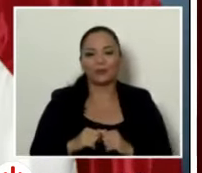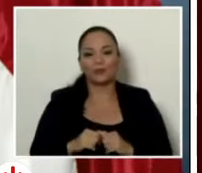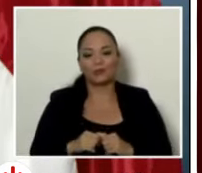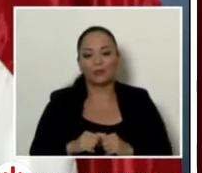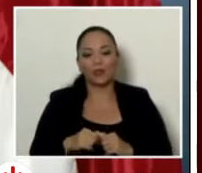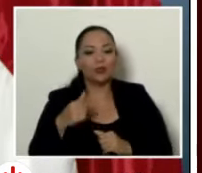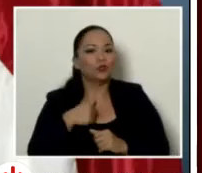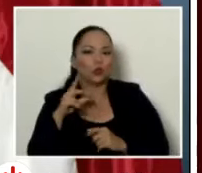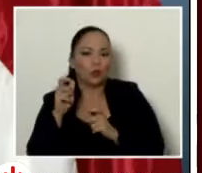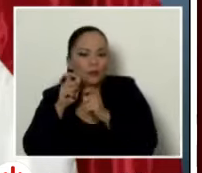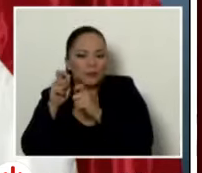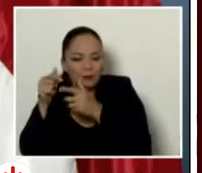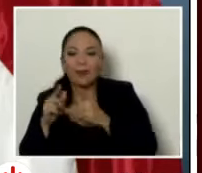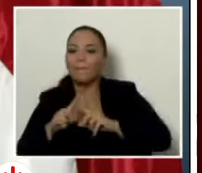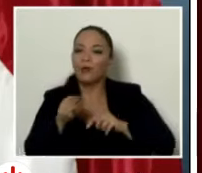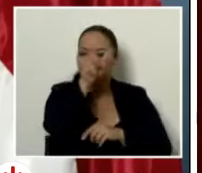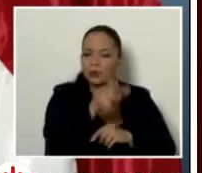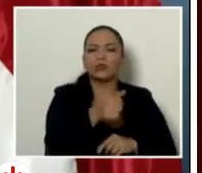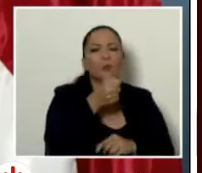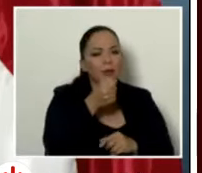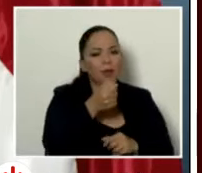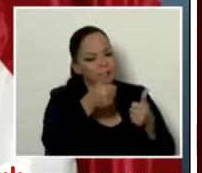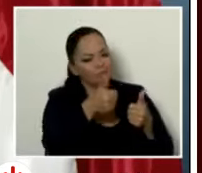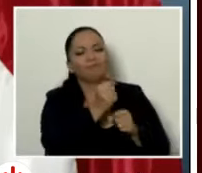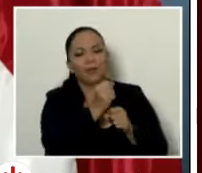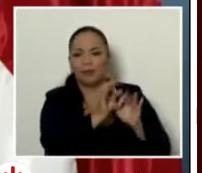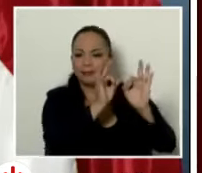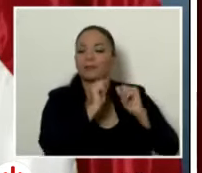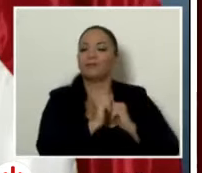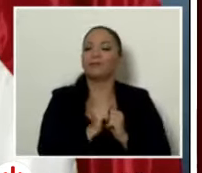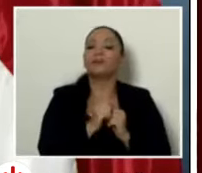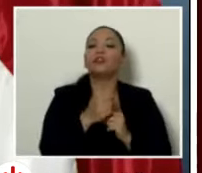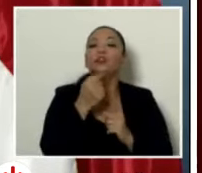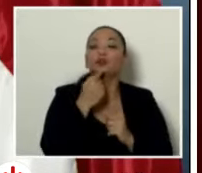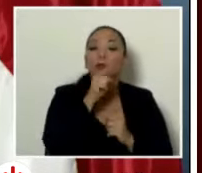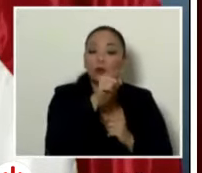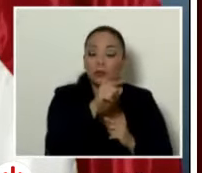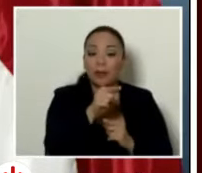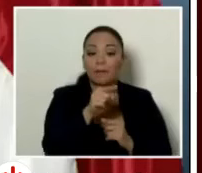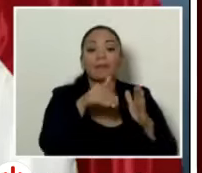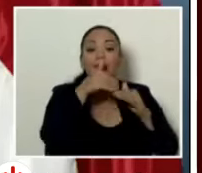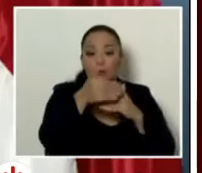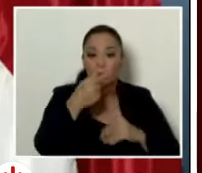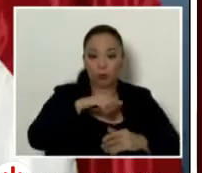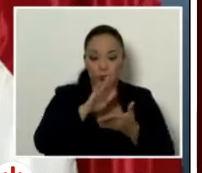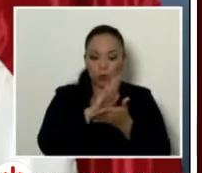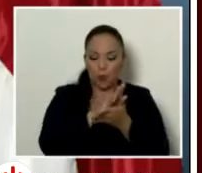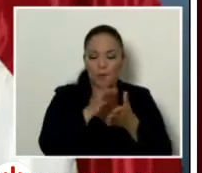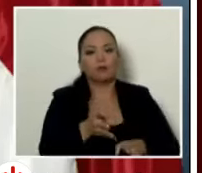rogaría a usted que es un periodista que hace su trabajo que se meta al informe que vamos a colgar de la página de